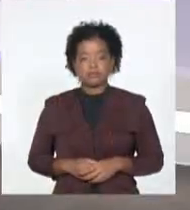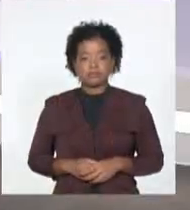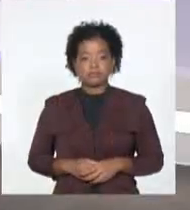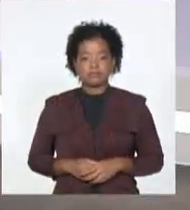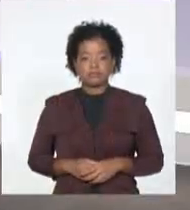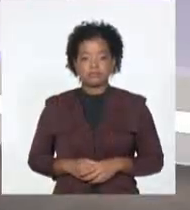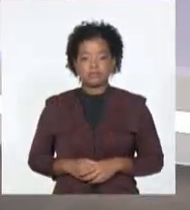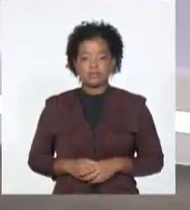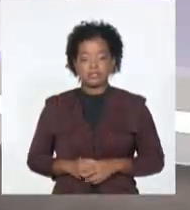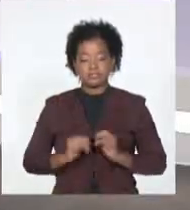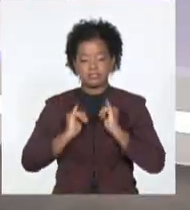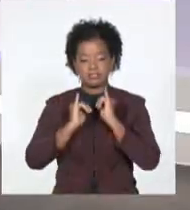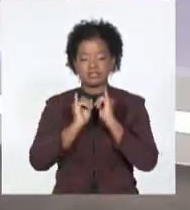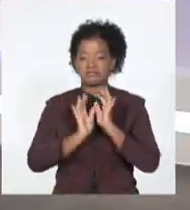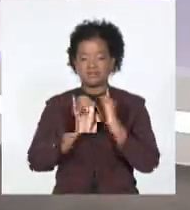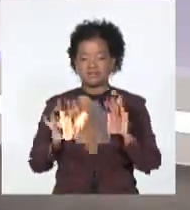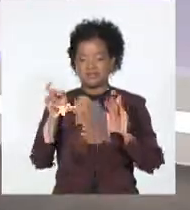Y con esta información finalizan los deportes. Muy buenas noches.